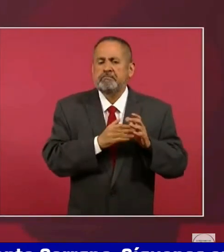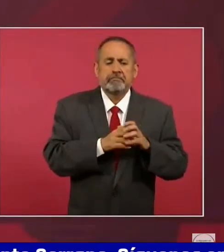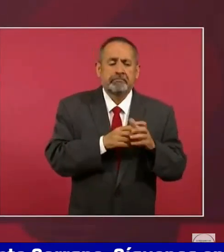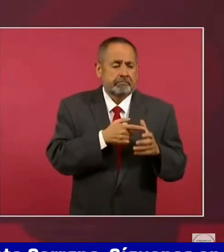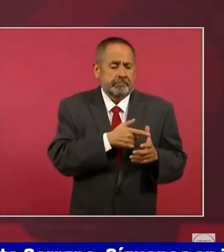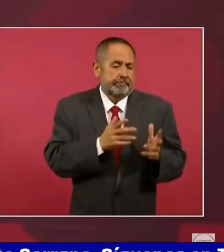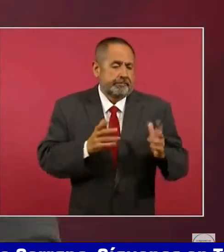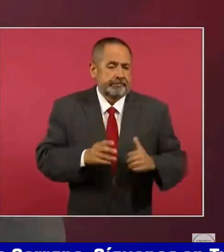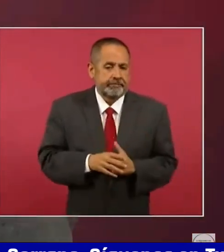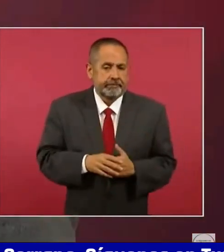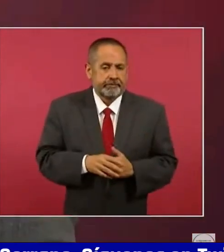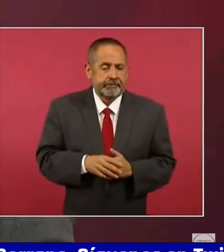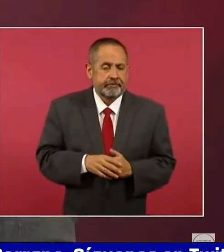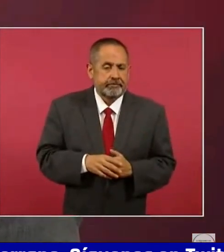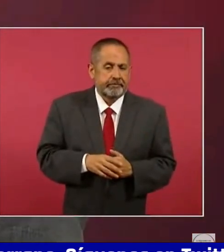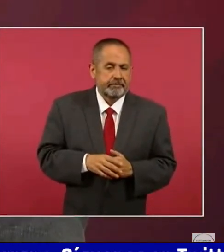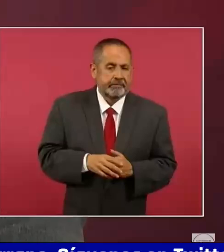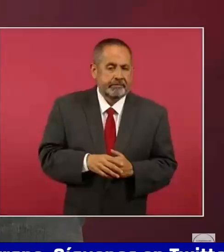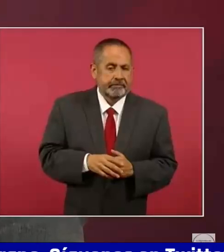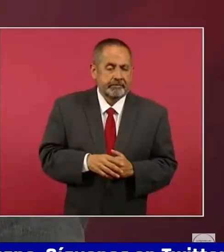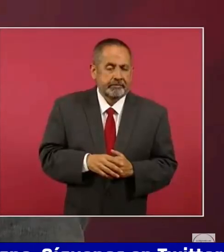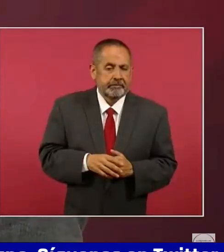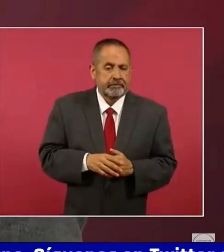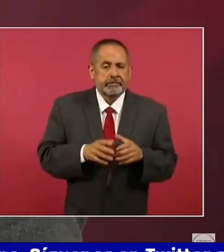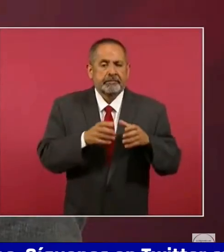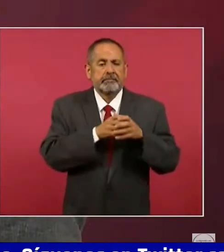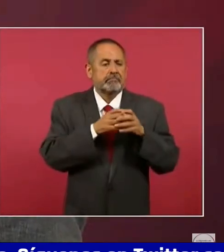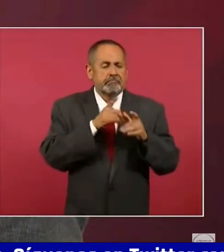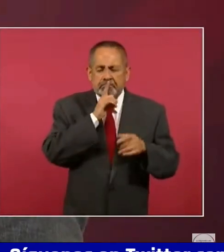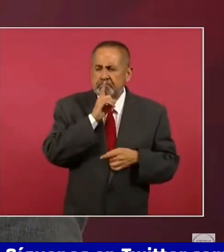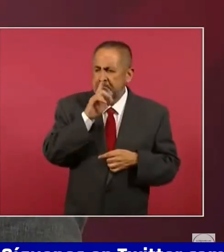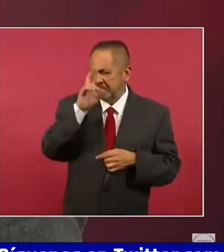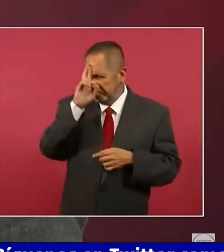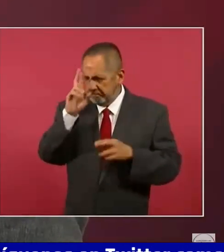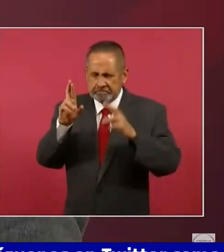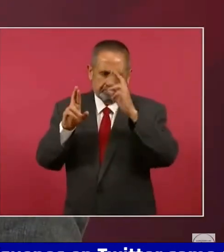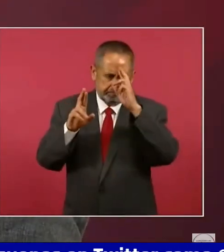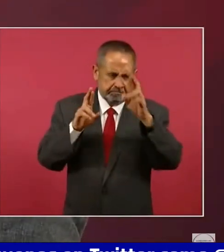Entonces, son más respetuosos.